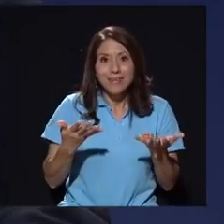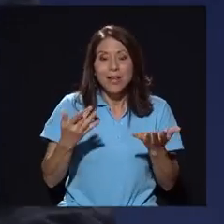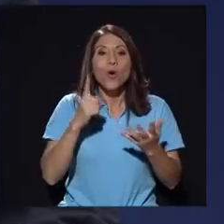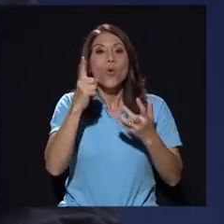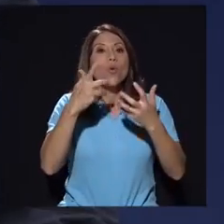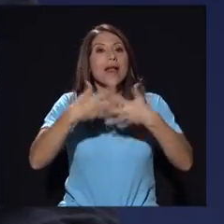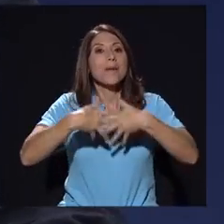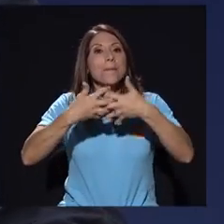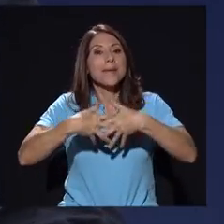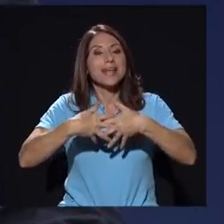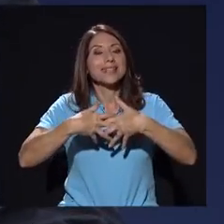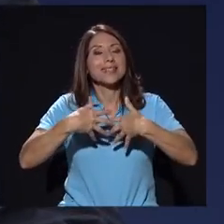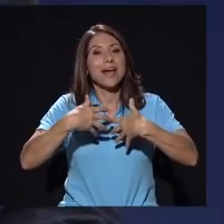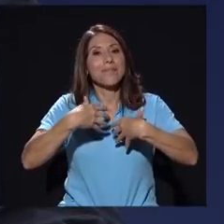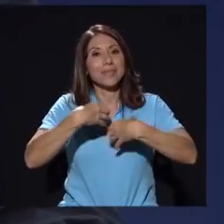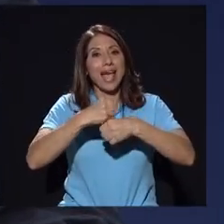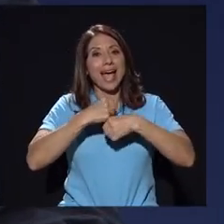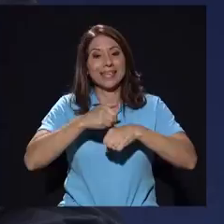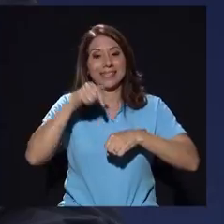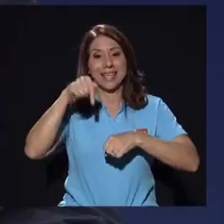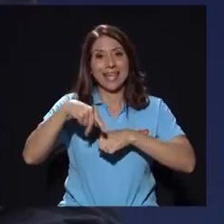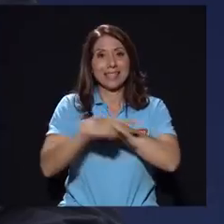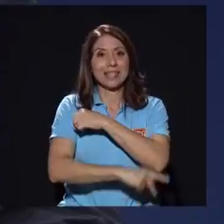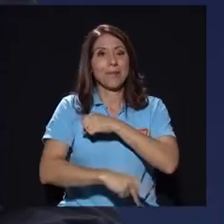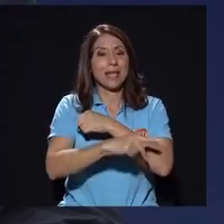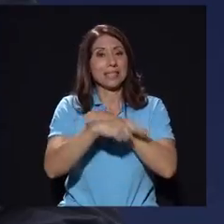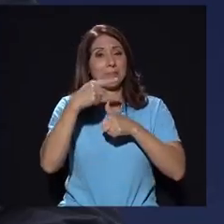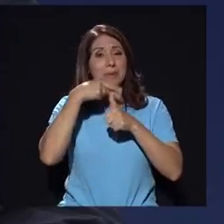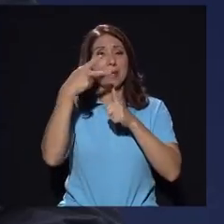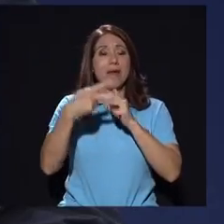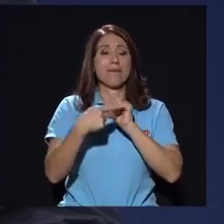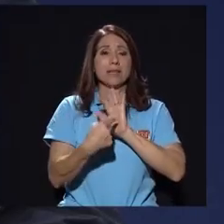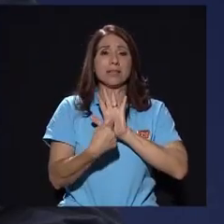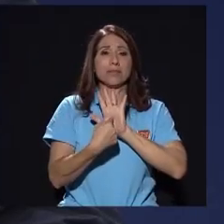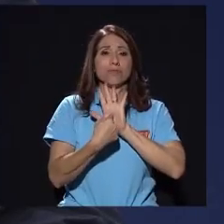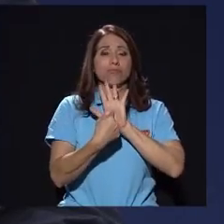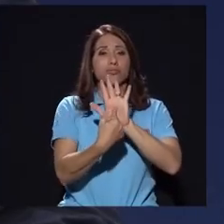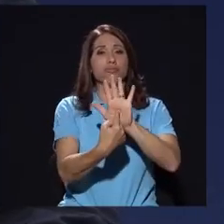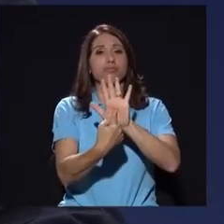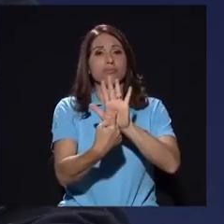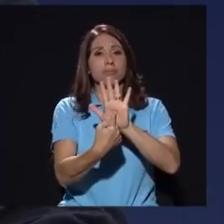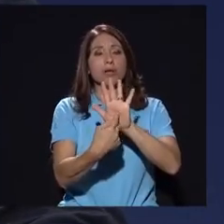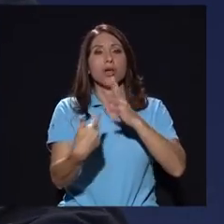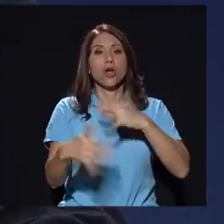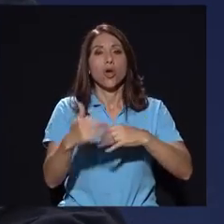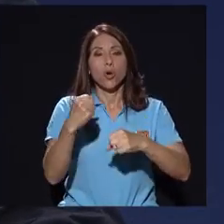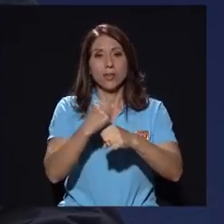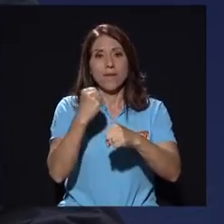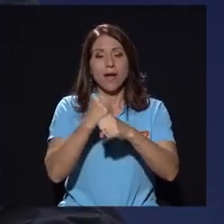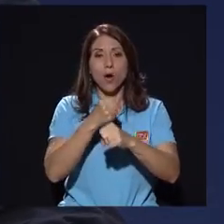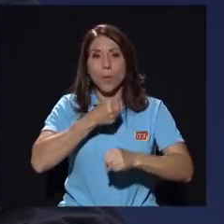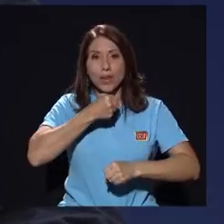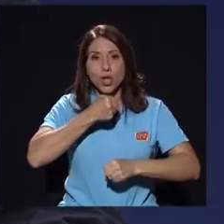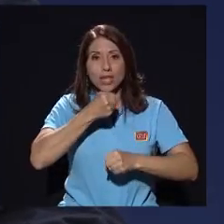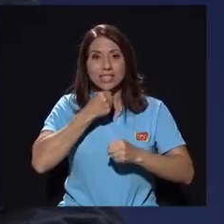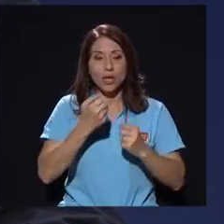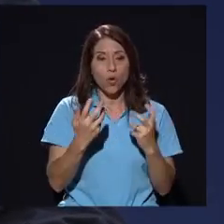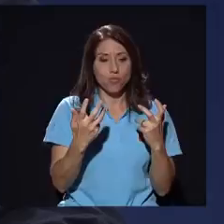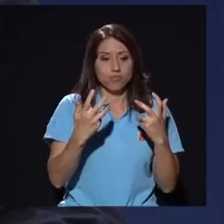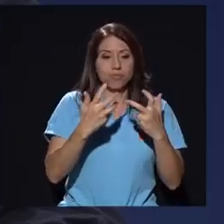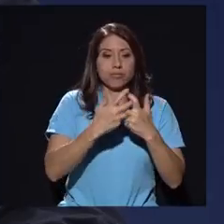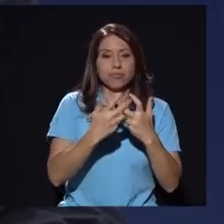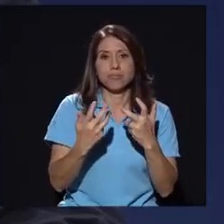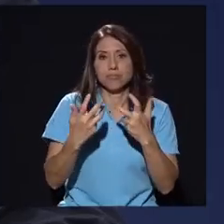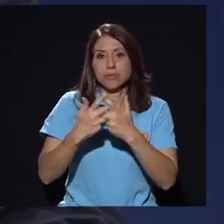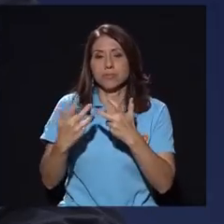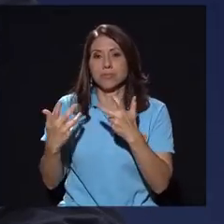hace que en este país desnude por primera vez desde un trabajo periodístico, inclusive mancomunado